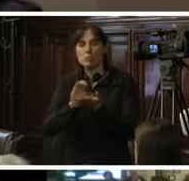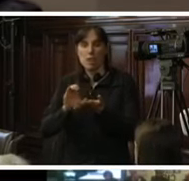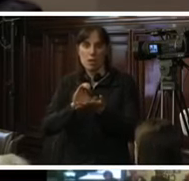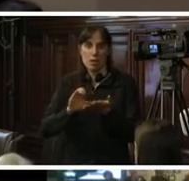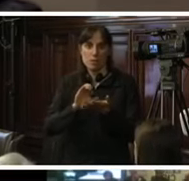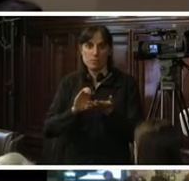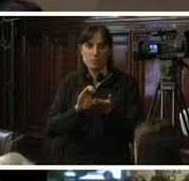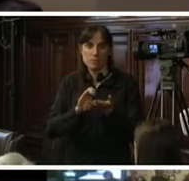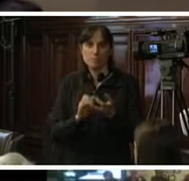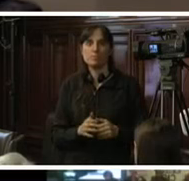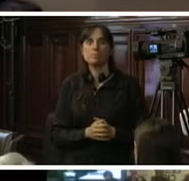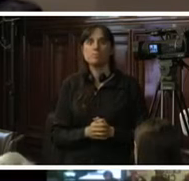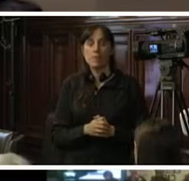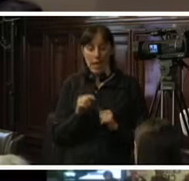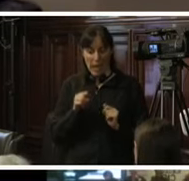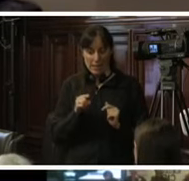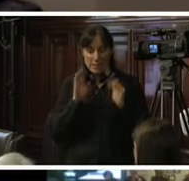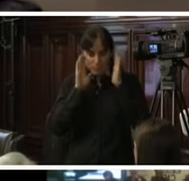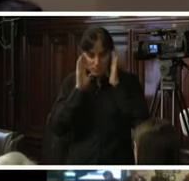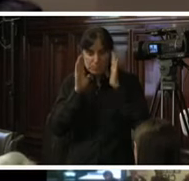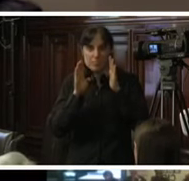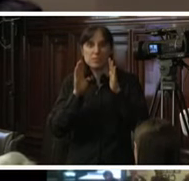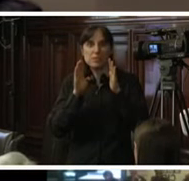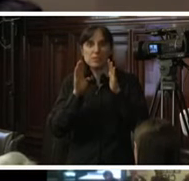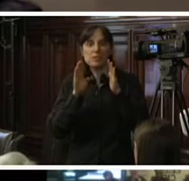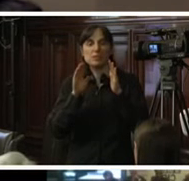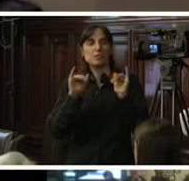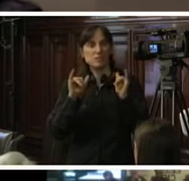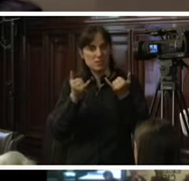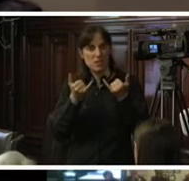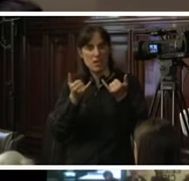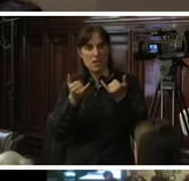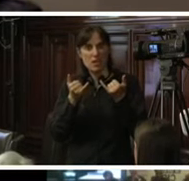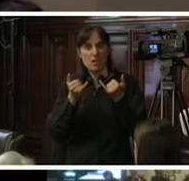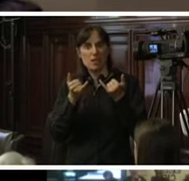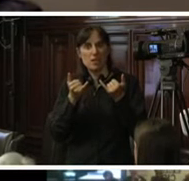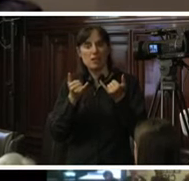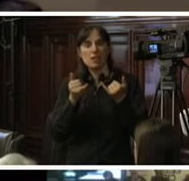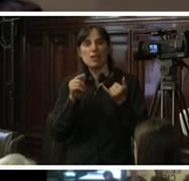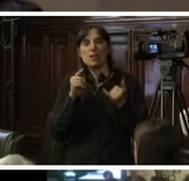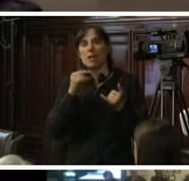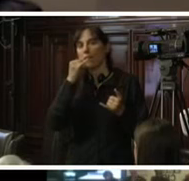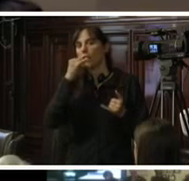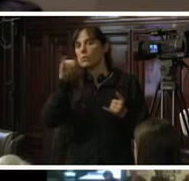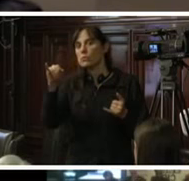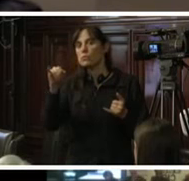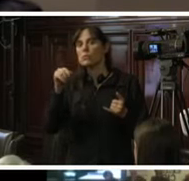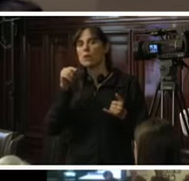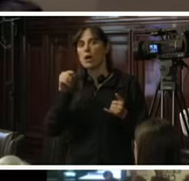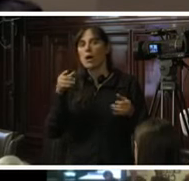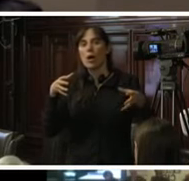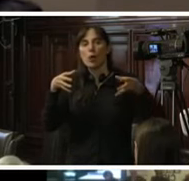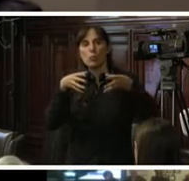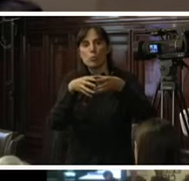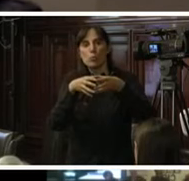caso en particular que motiva esta audiencia, como bien se ha dicho, la denuncia proviene de un grupo